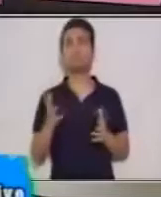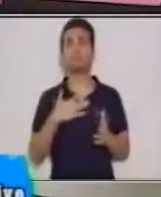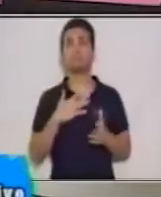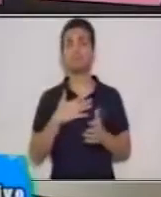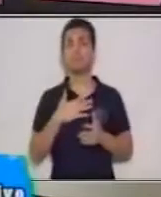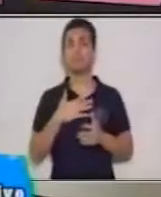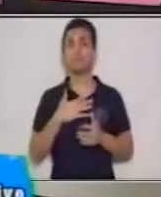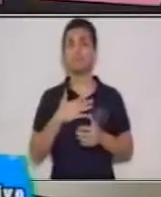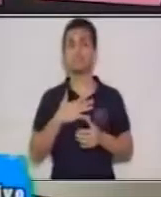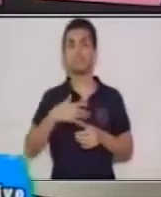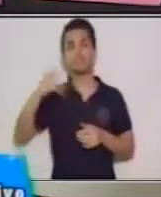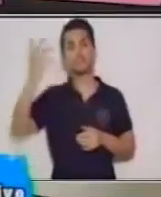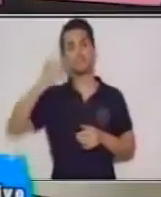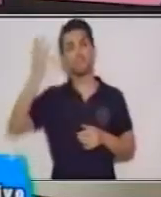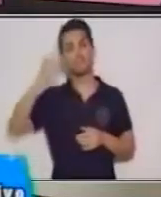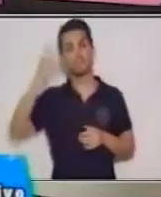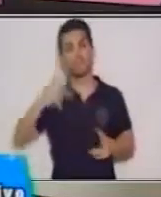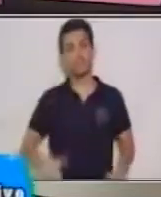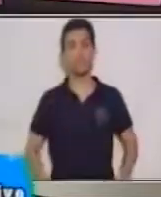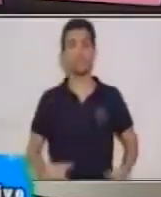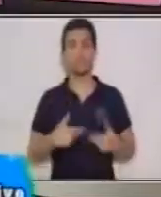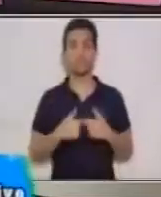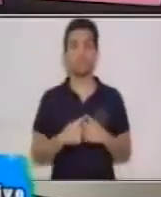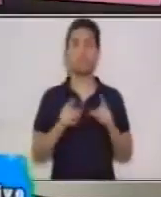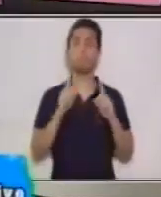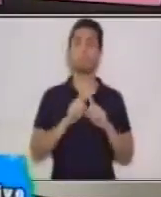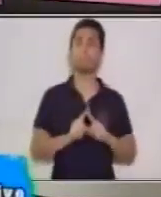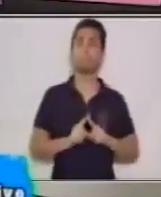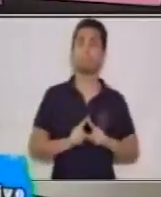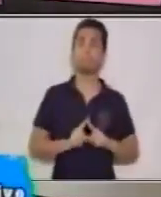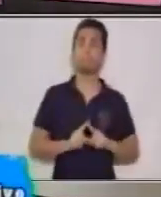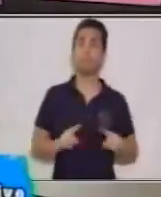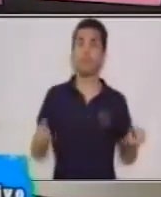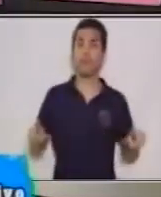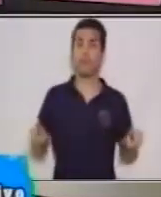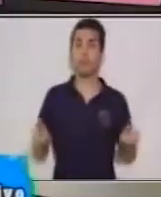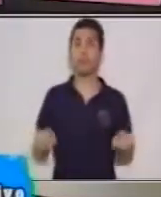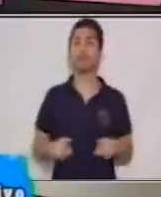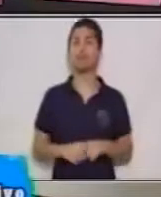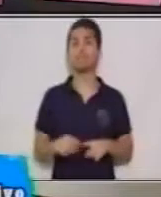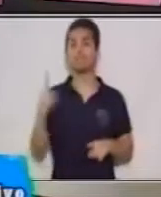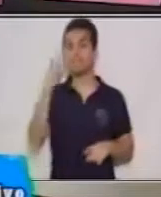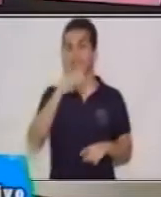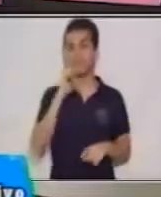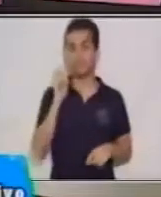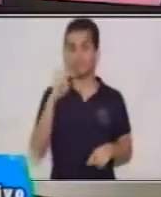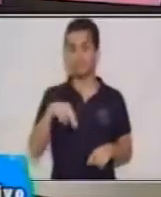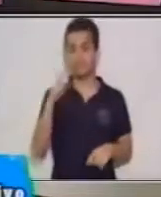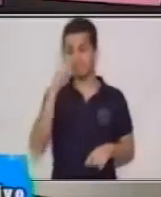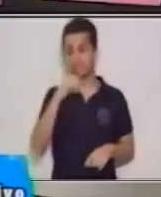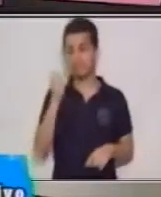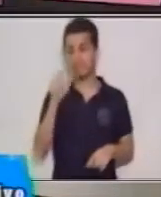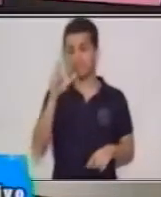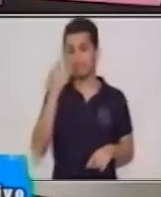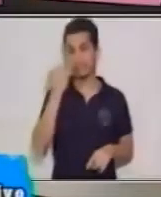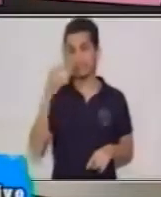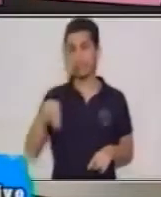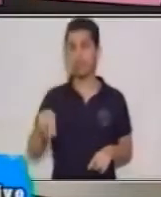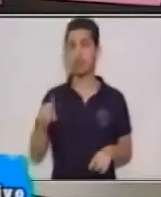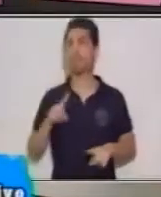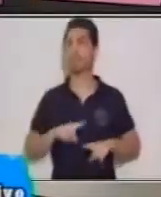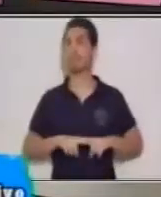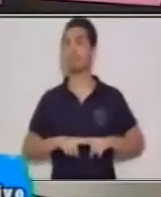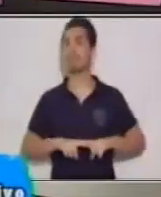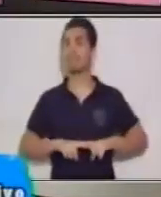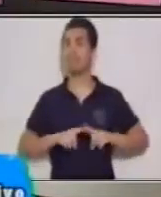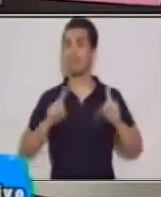nuestro diario vivir. Pero una sensación se diferencia de la emoción. La sensación nos